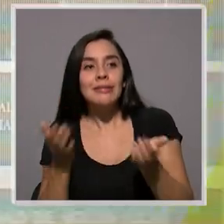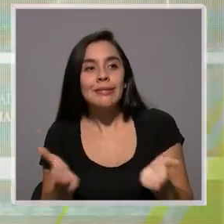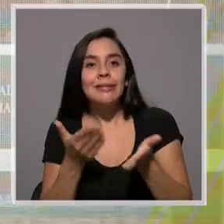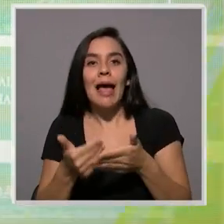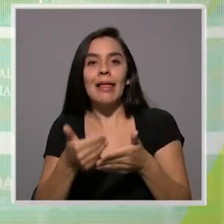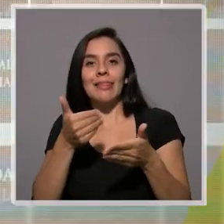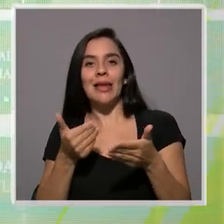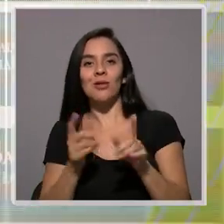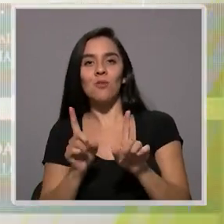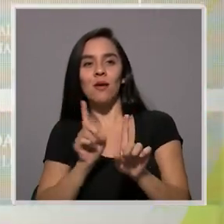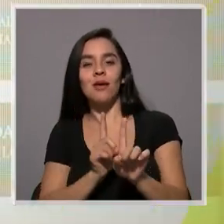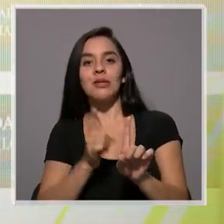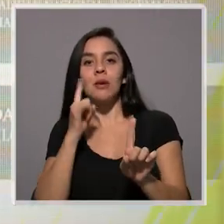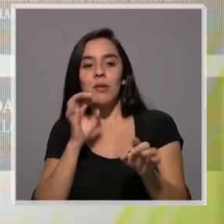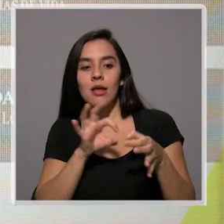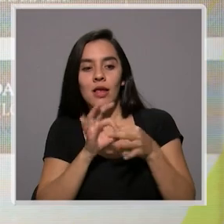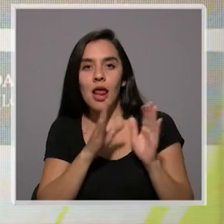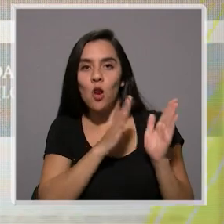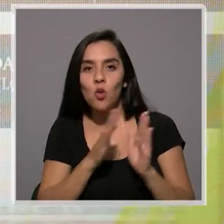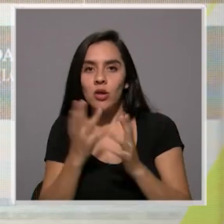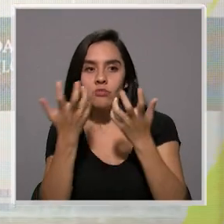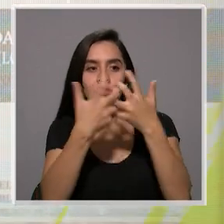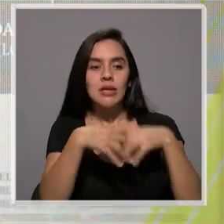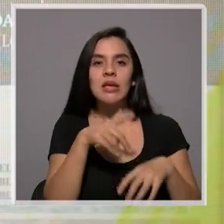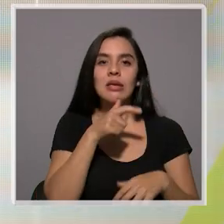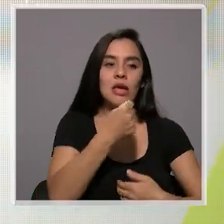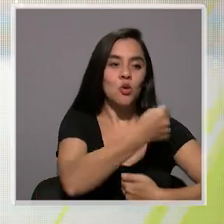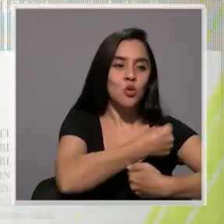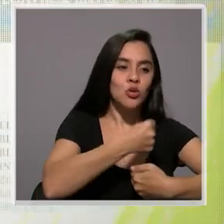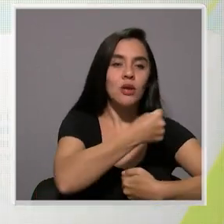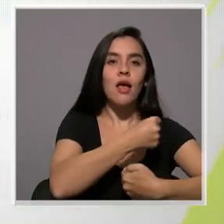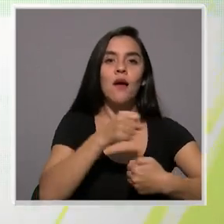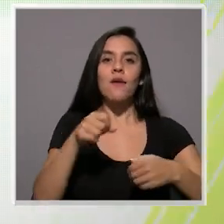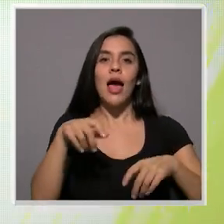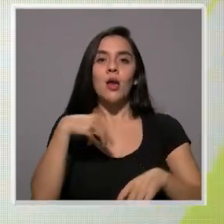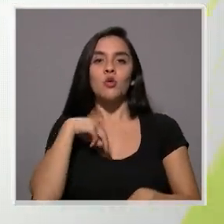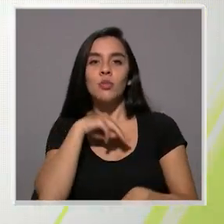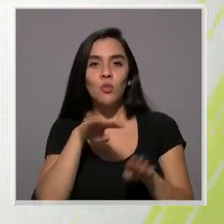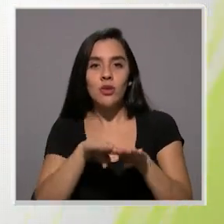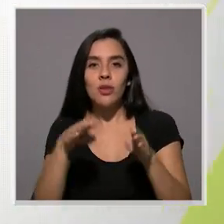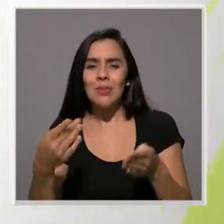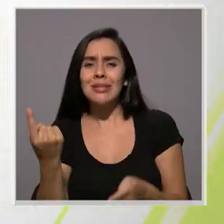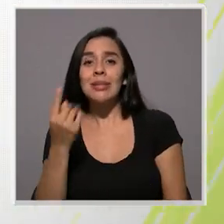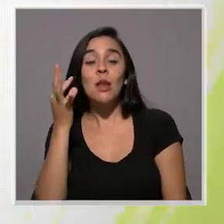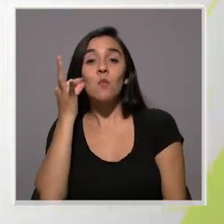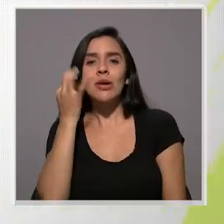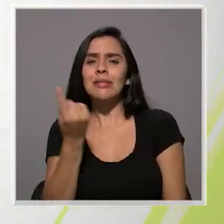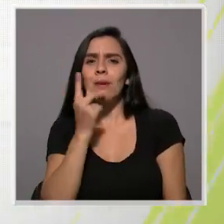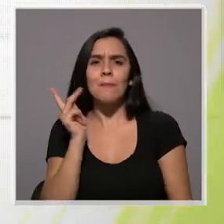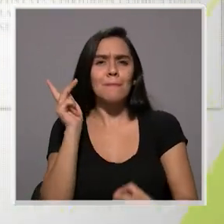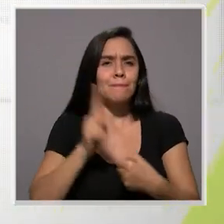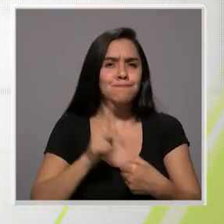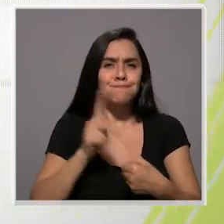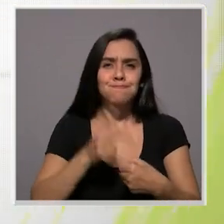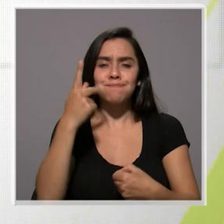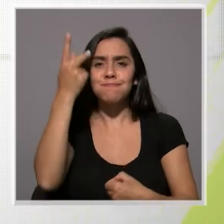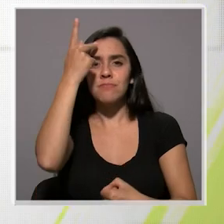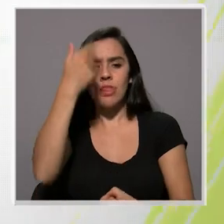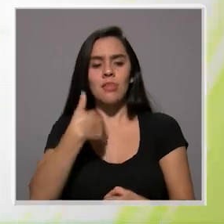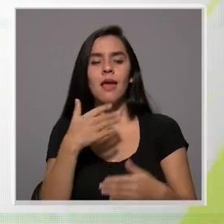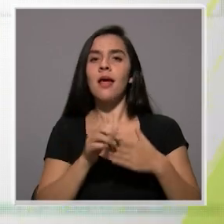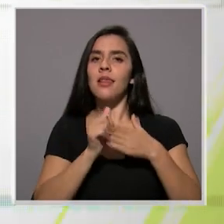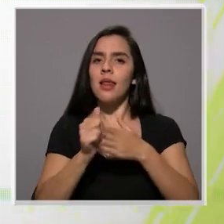muchas mujeres asociadas a la organización logística electoral, de quien le cocinaba a los miembros de mesa, siempre han habido mujeres en política, las mujeres